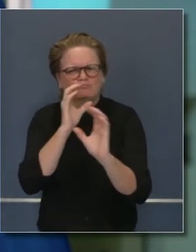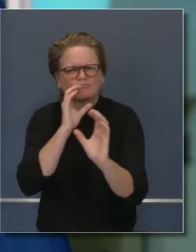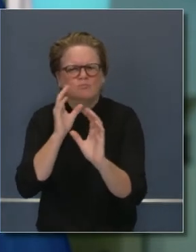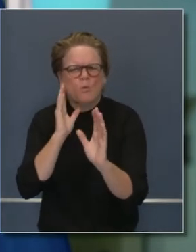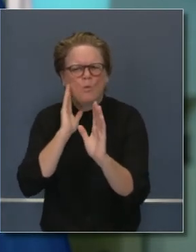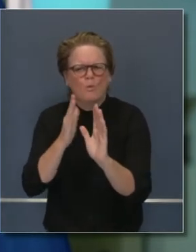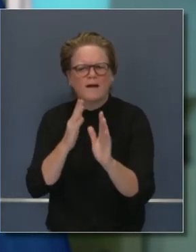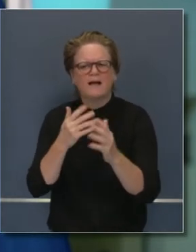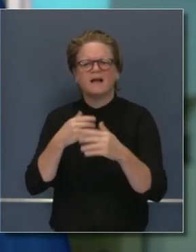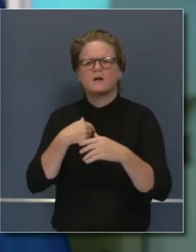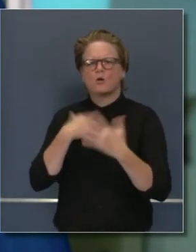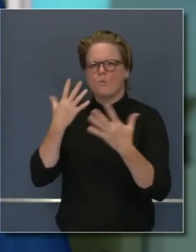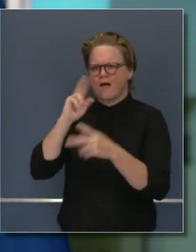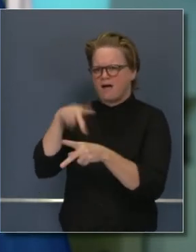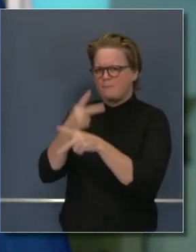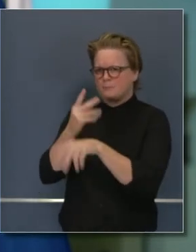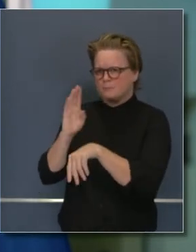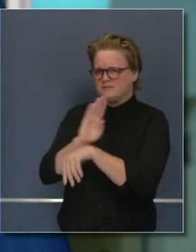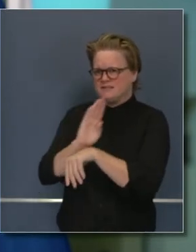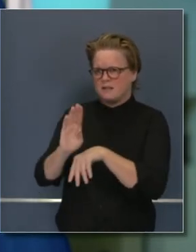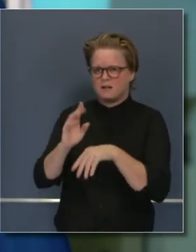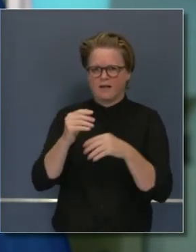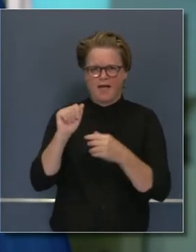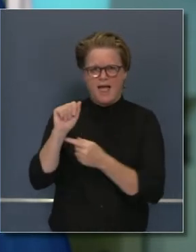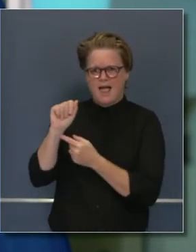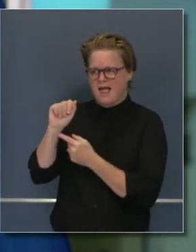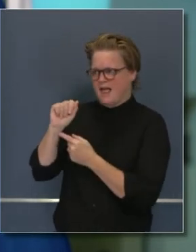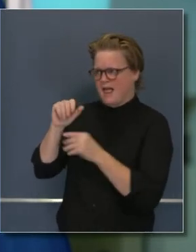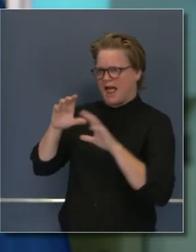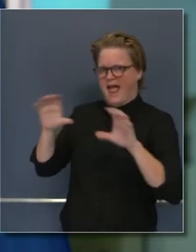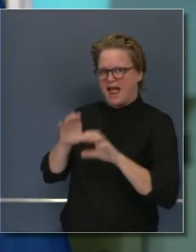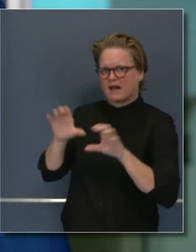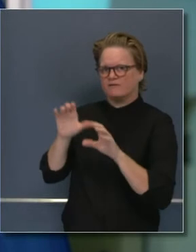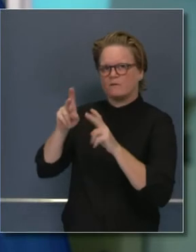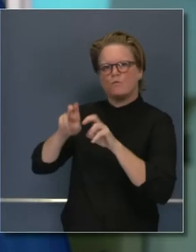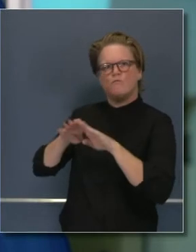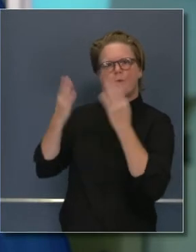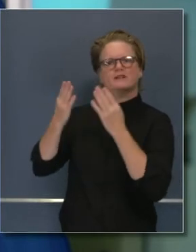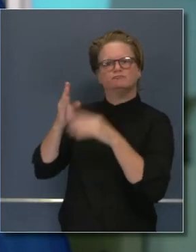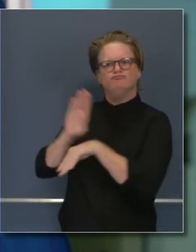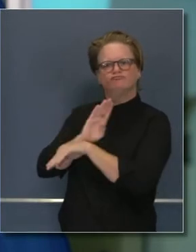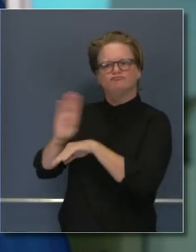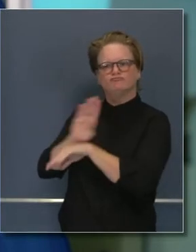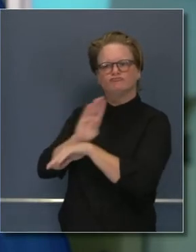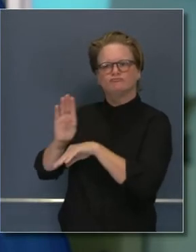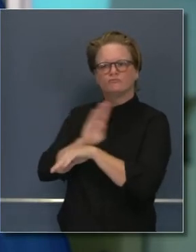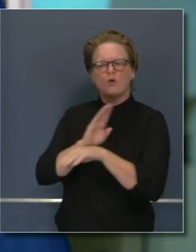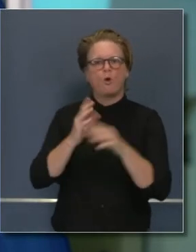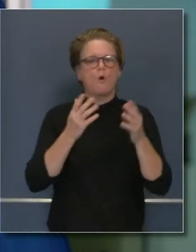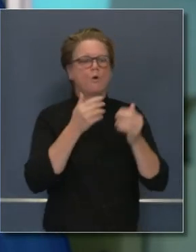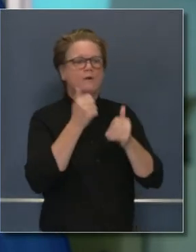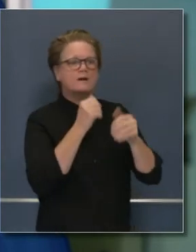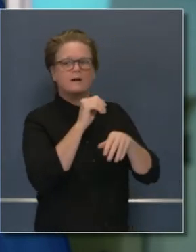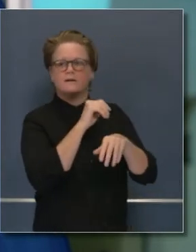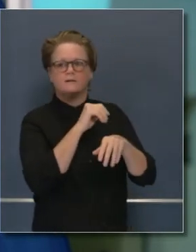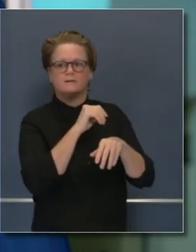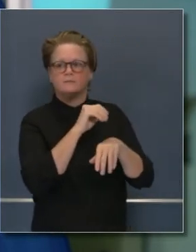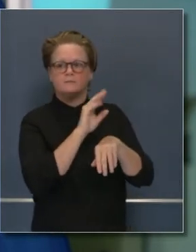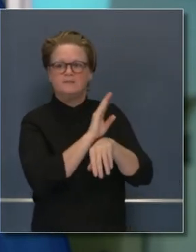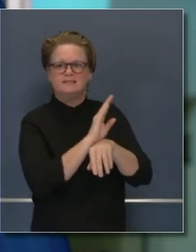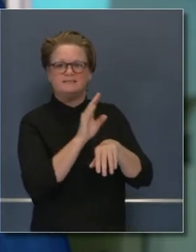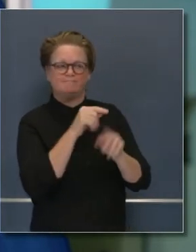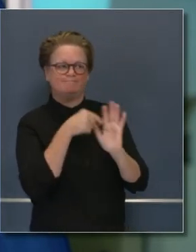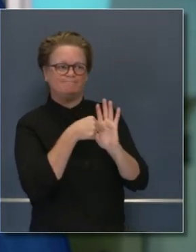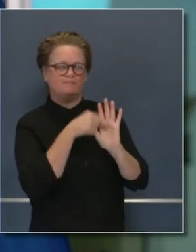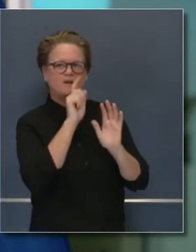queda respecto a actividades industriales y comerciales. A eso nos referimos en este espacio, pero queremos que